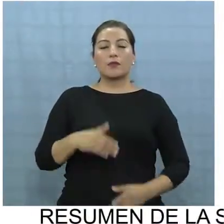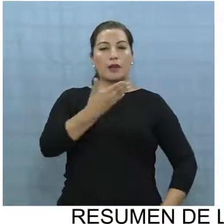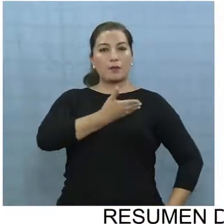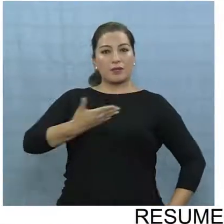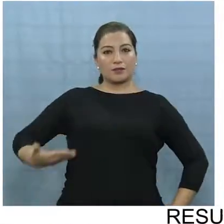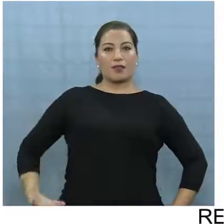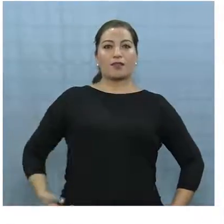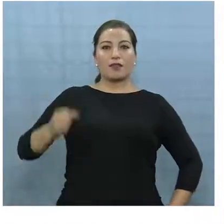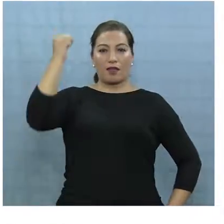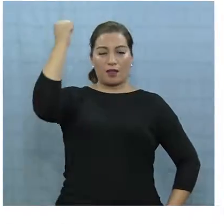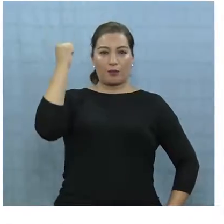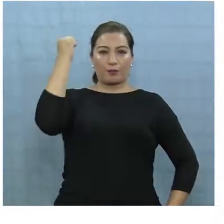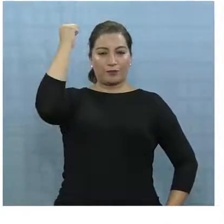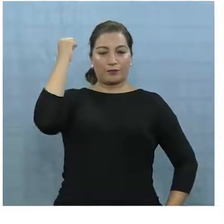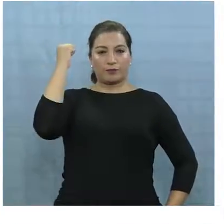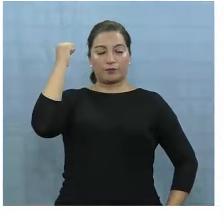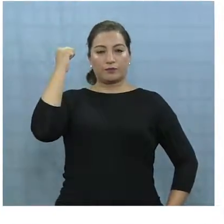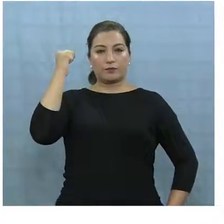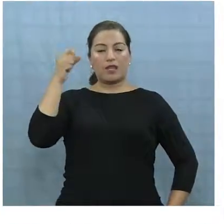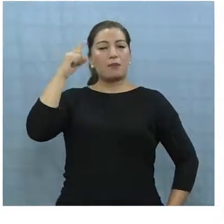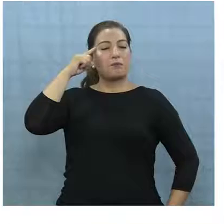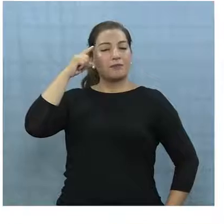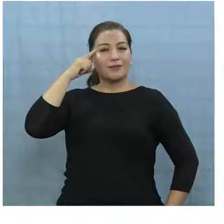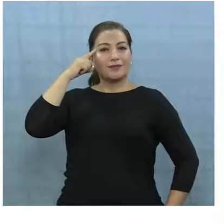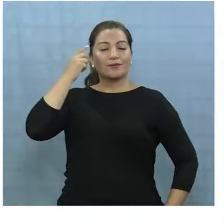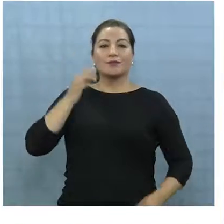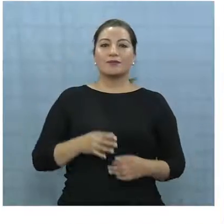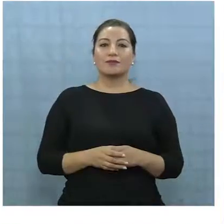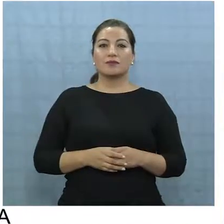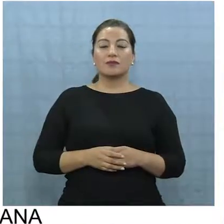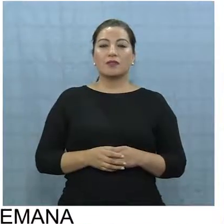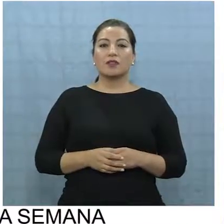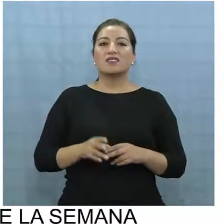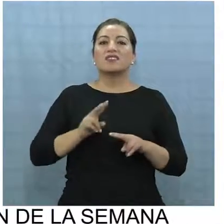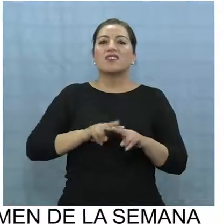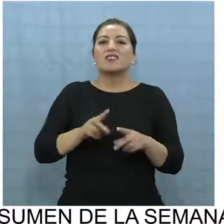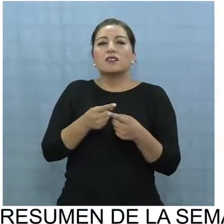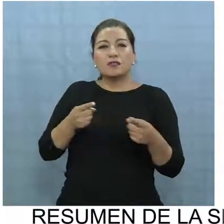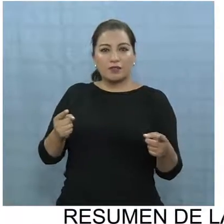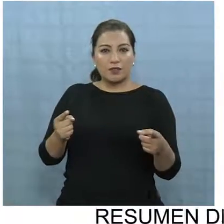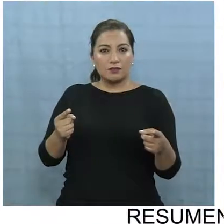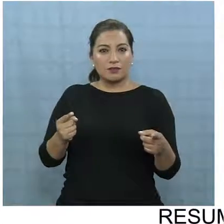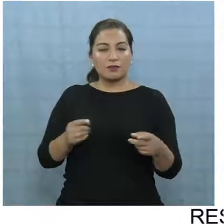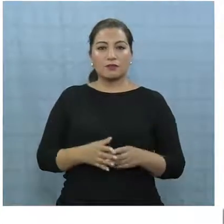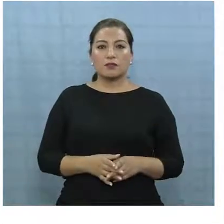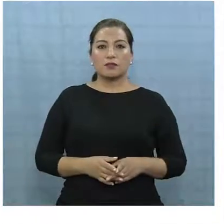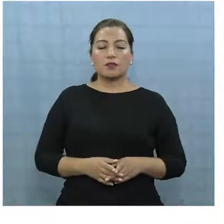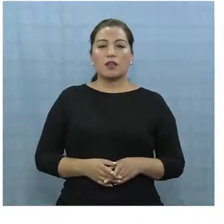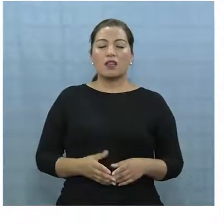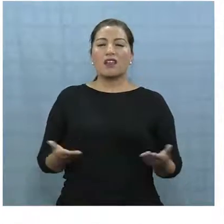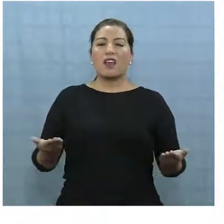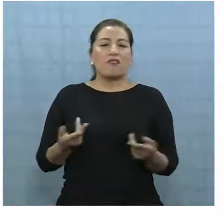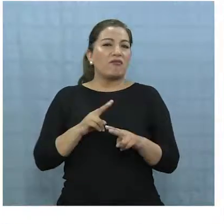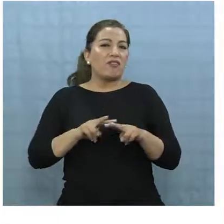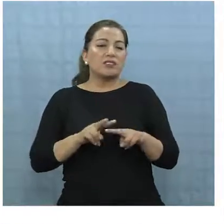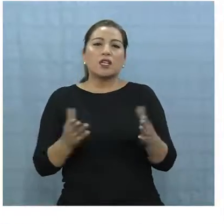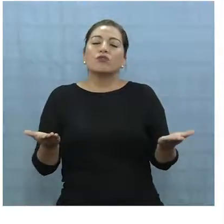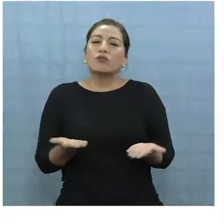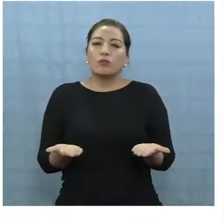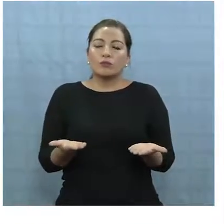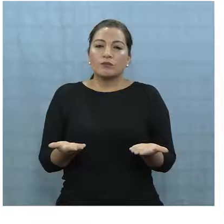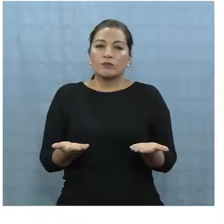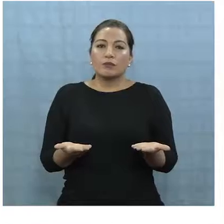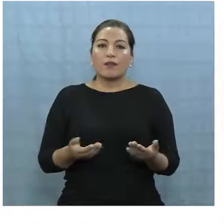electo Sebastián Piñera y él consideró en esta oportunidad que se iba a hacer de otra forma. Se iba a hacer de otra